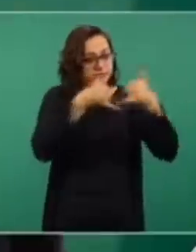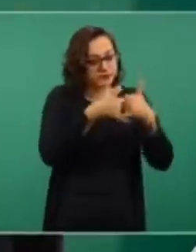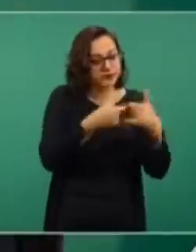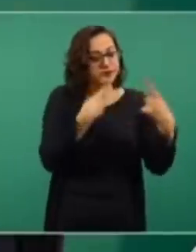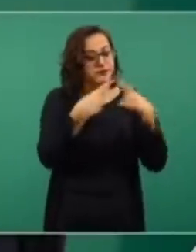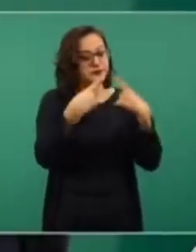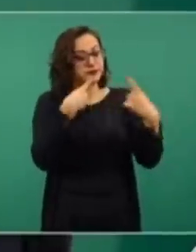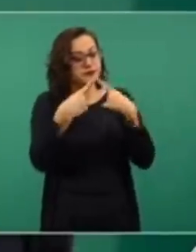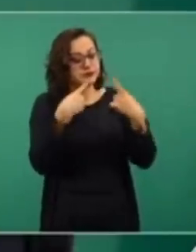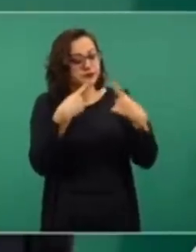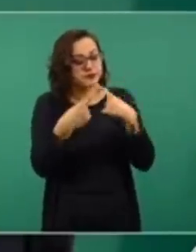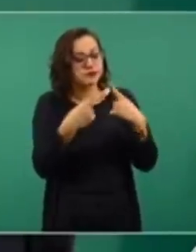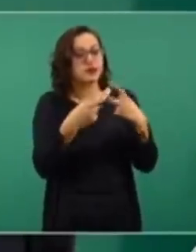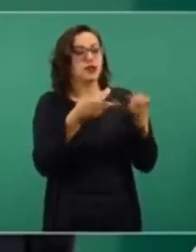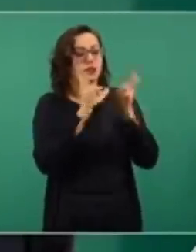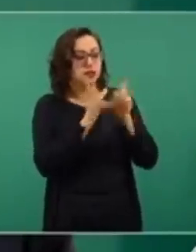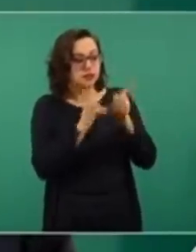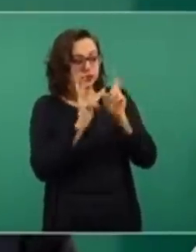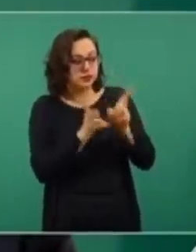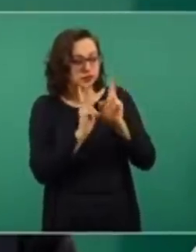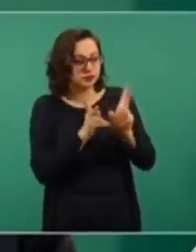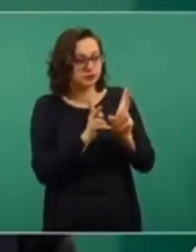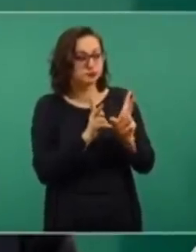volvió a